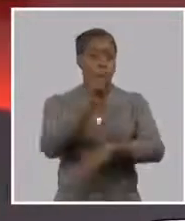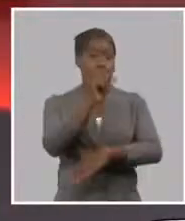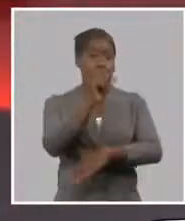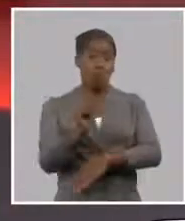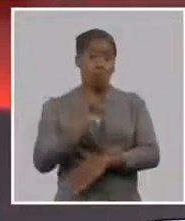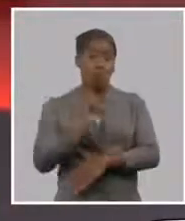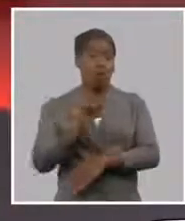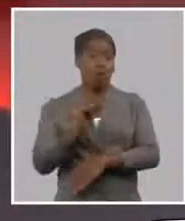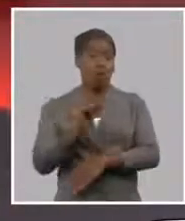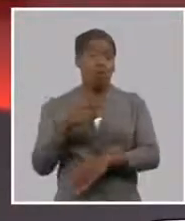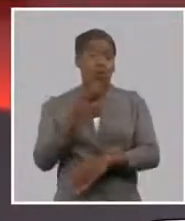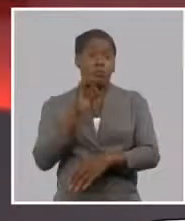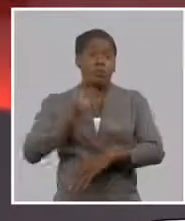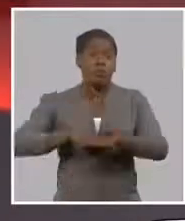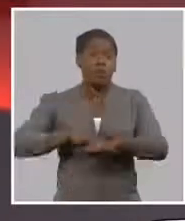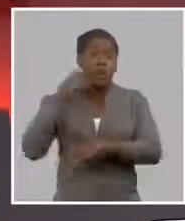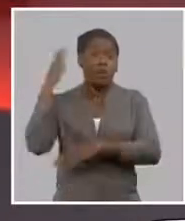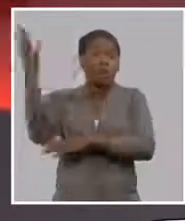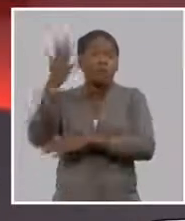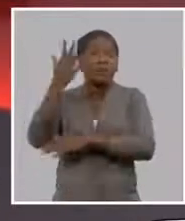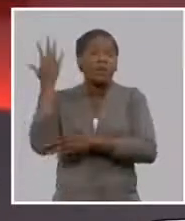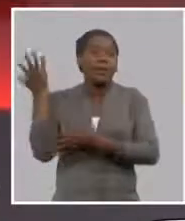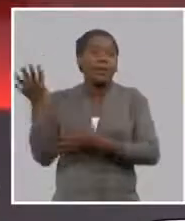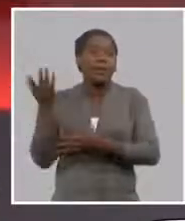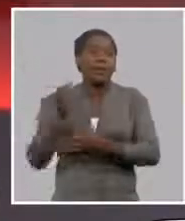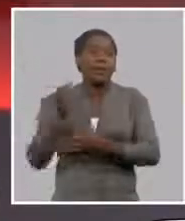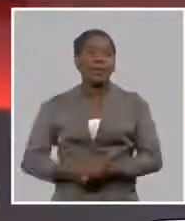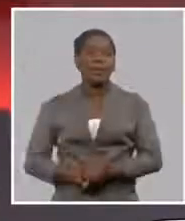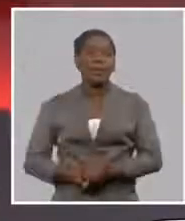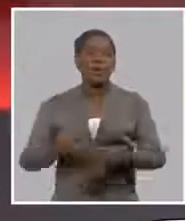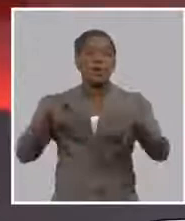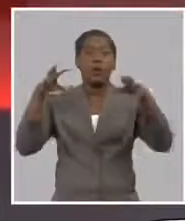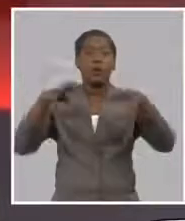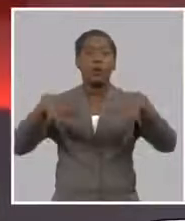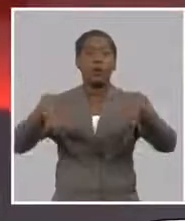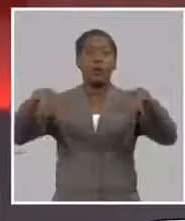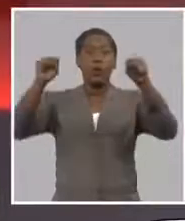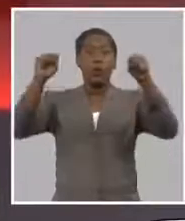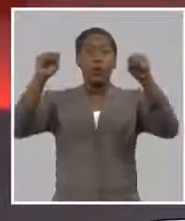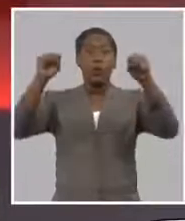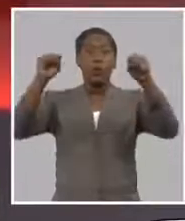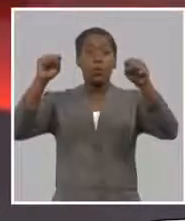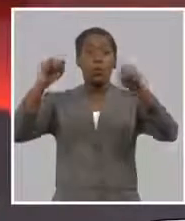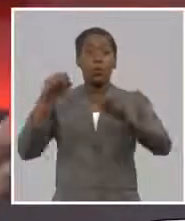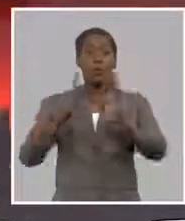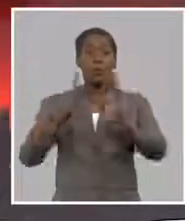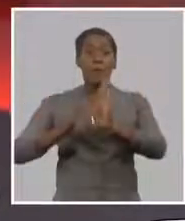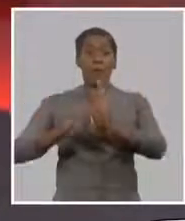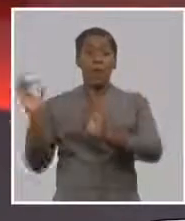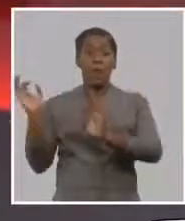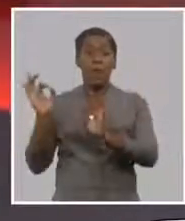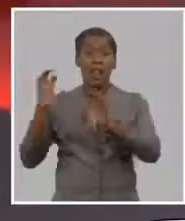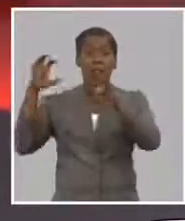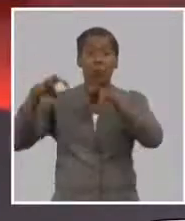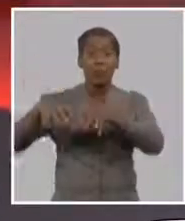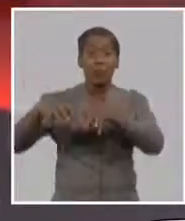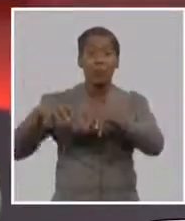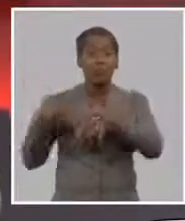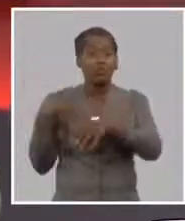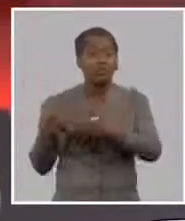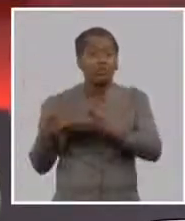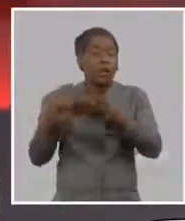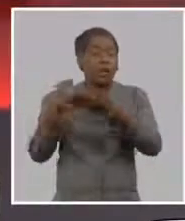o los daños a las pérdidas a consecuencias de o provocadas por los ciclones hasta Auroacán todo tipo